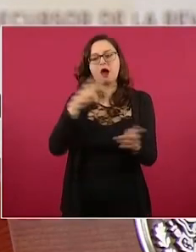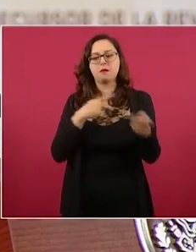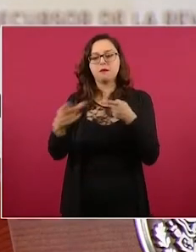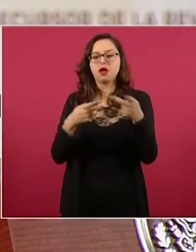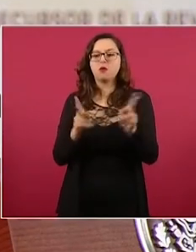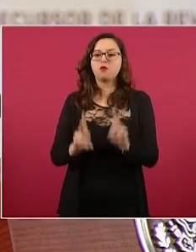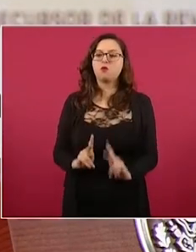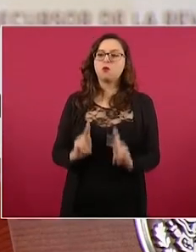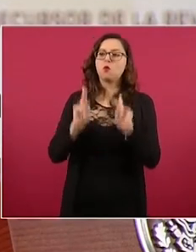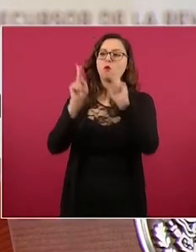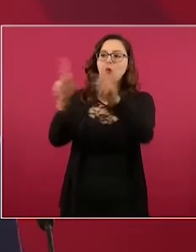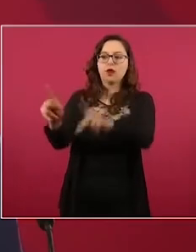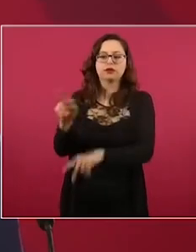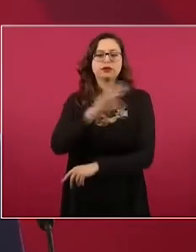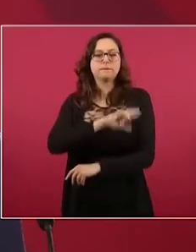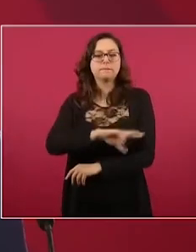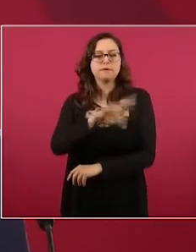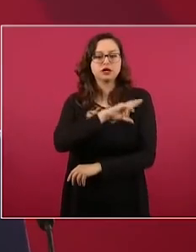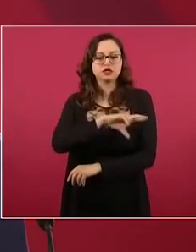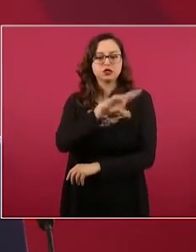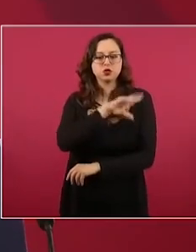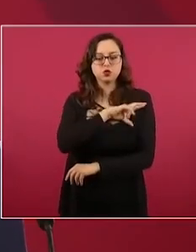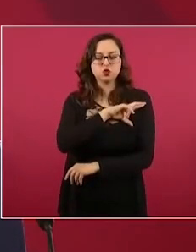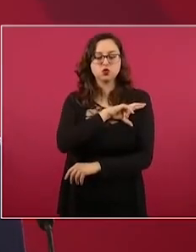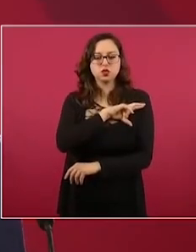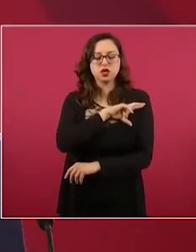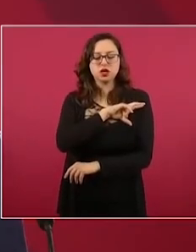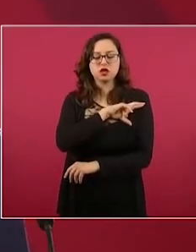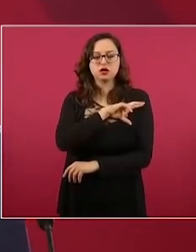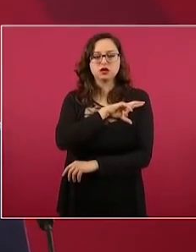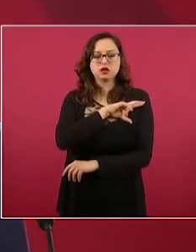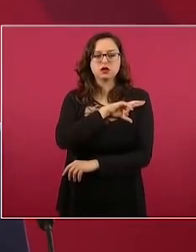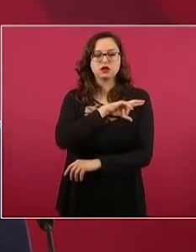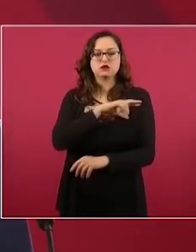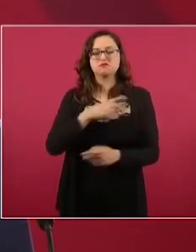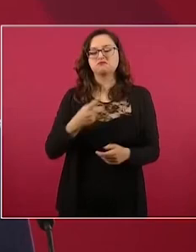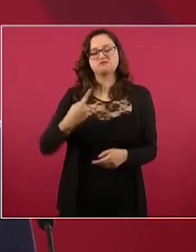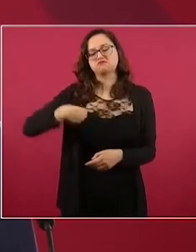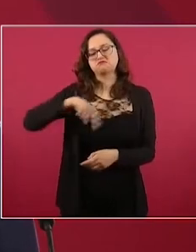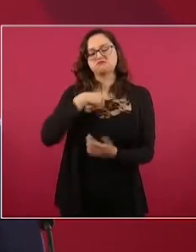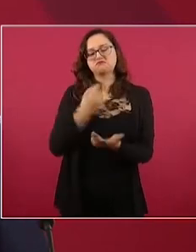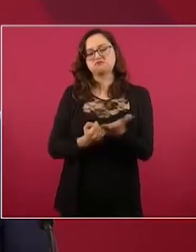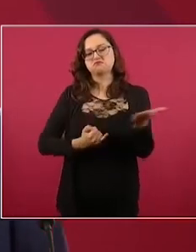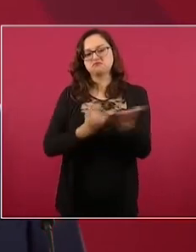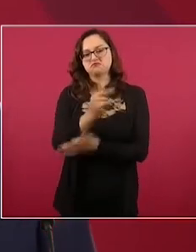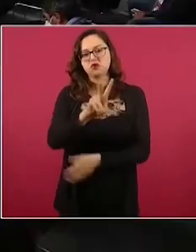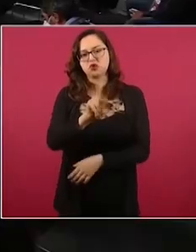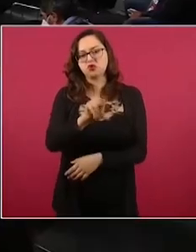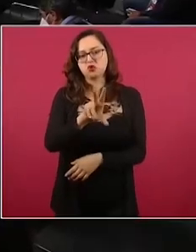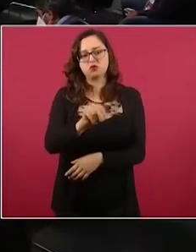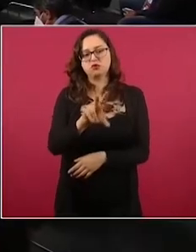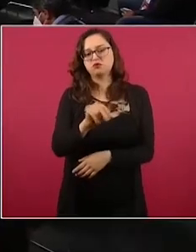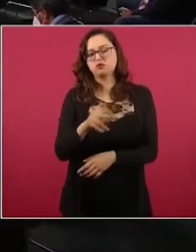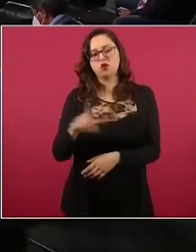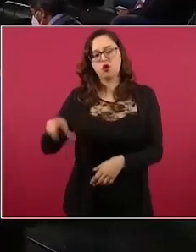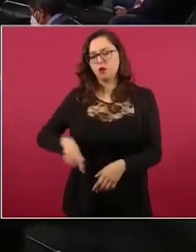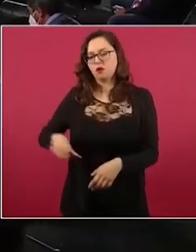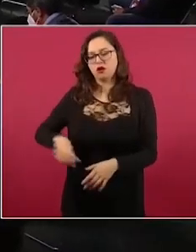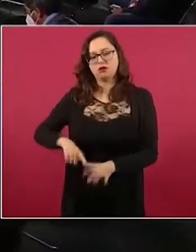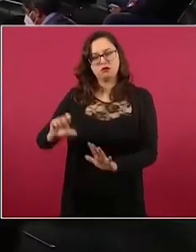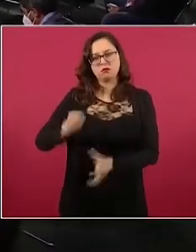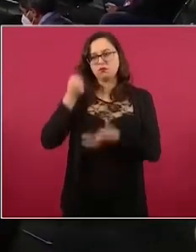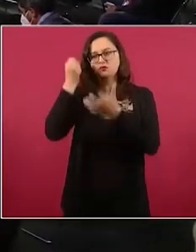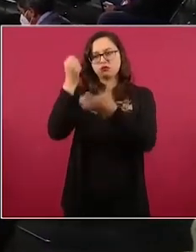que cobraran por el puente decidimos hacerlo con presupuesto público